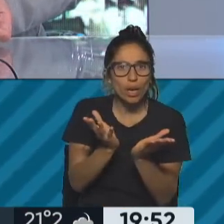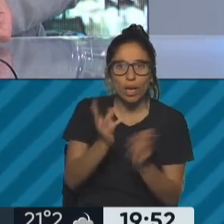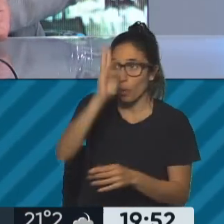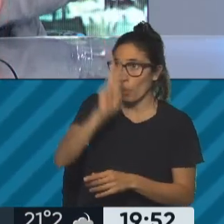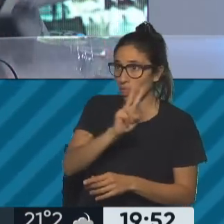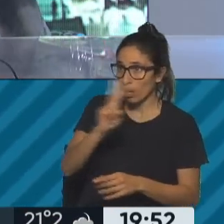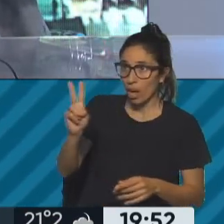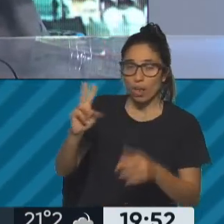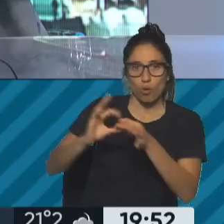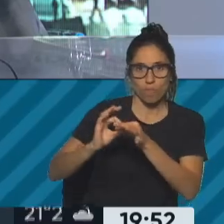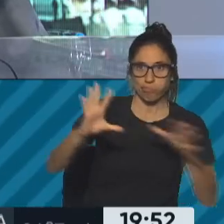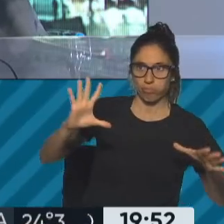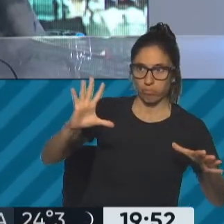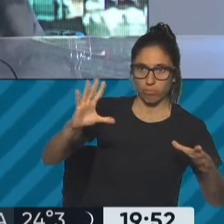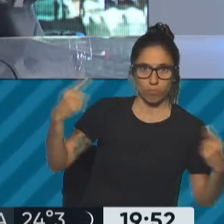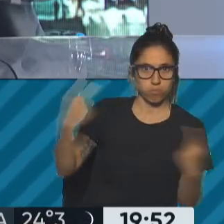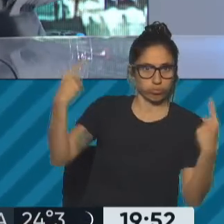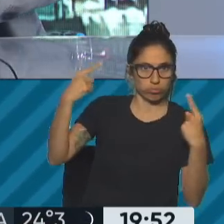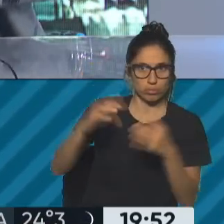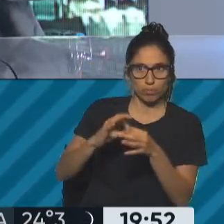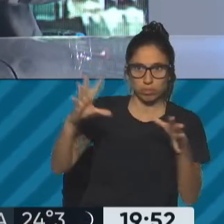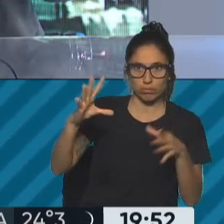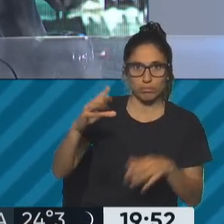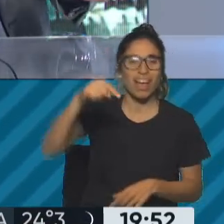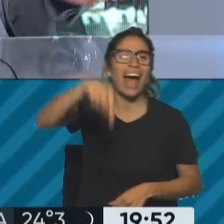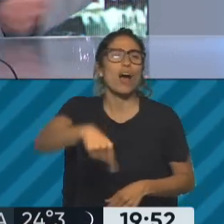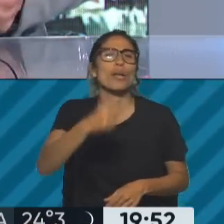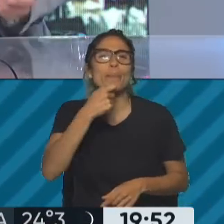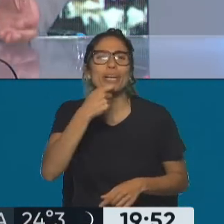Vaticano. Quiero decir, digo esto por la ESI, por ejemplo, ¿no? Que puede decir,